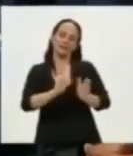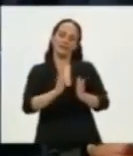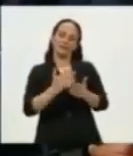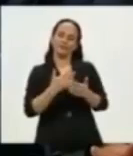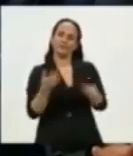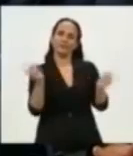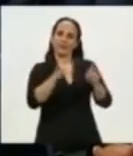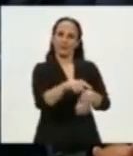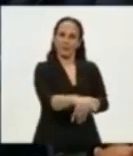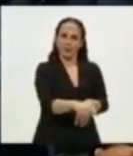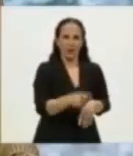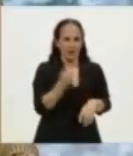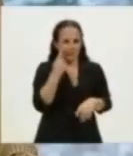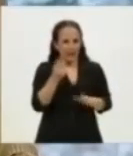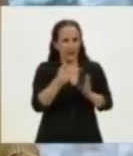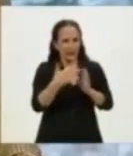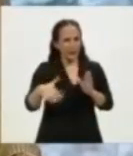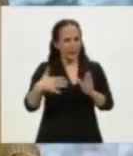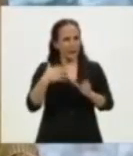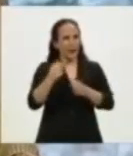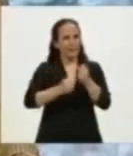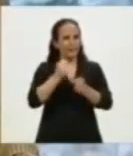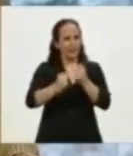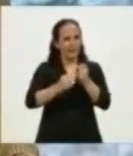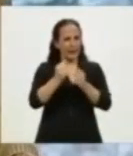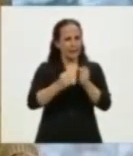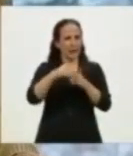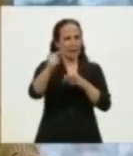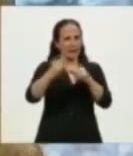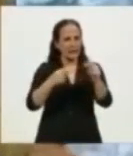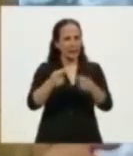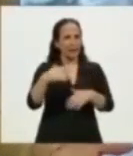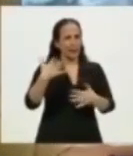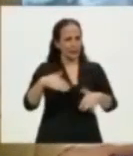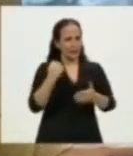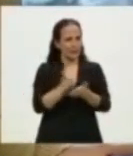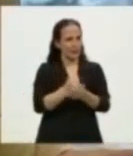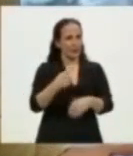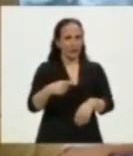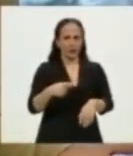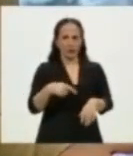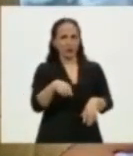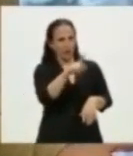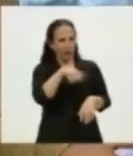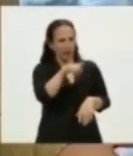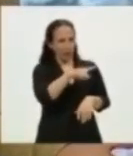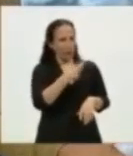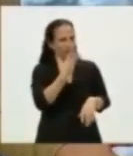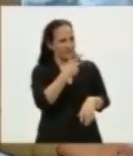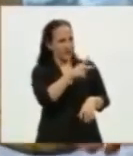miren todo lo que tuvo que pasar Mercedes Benz también. Así que son medios peronistas ustedes los de Mercedes Benz, lo podemos desconsiderar. Gracias.